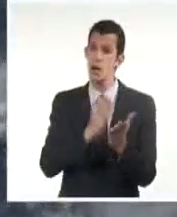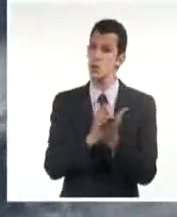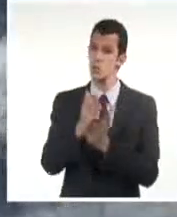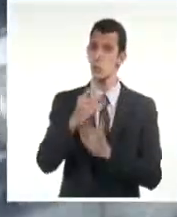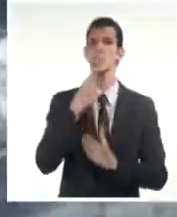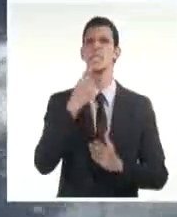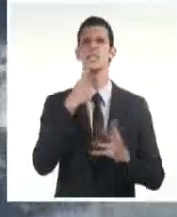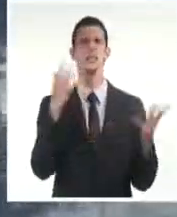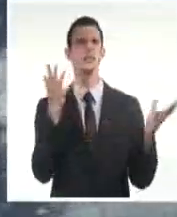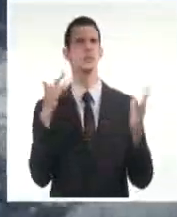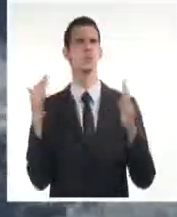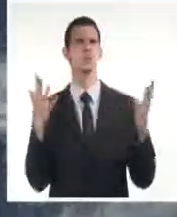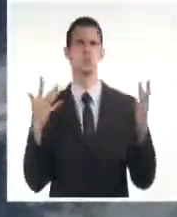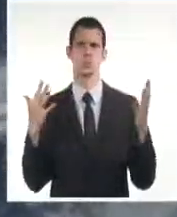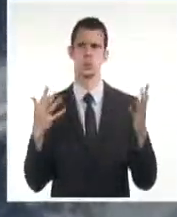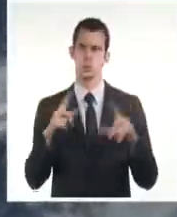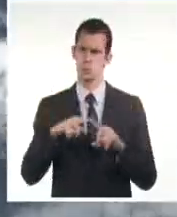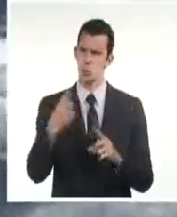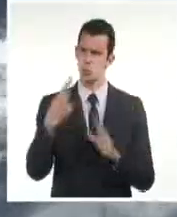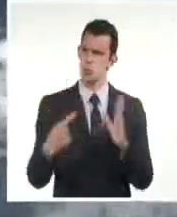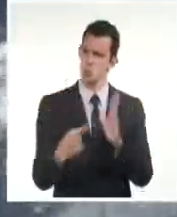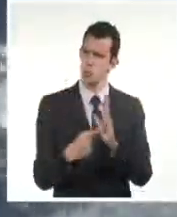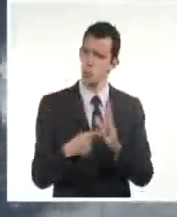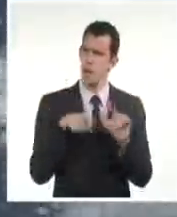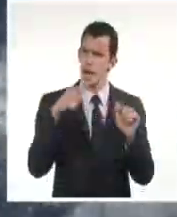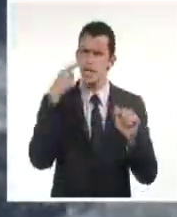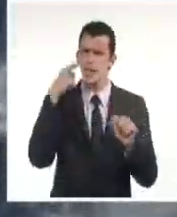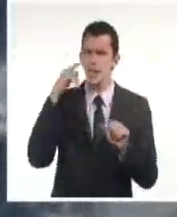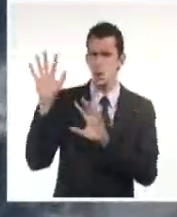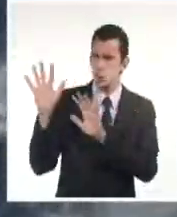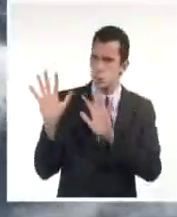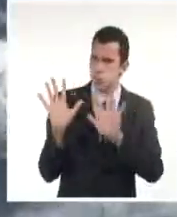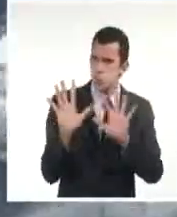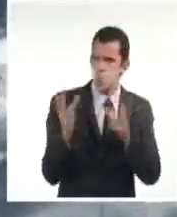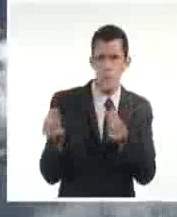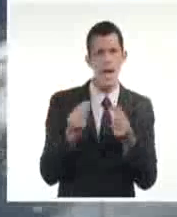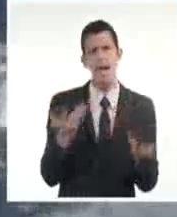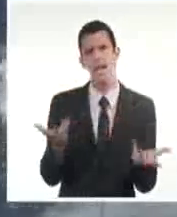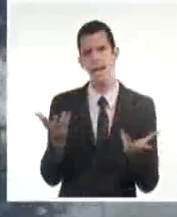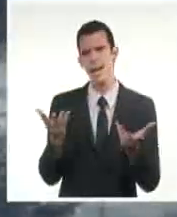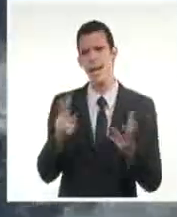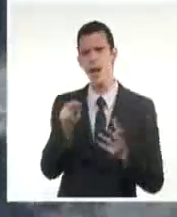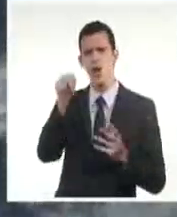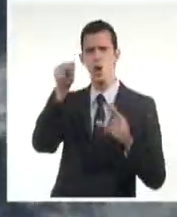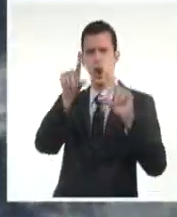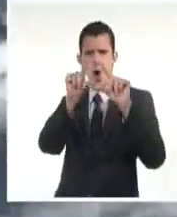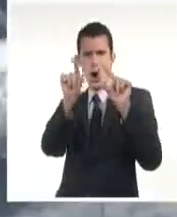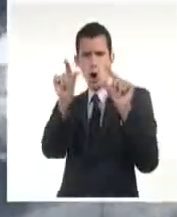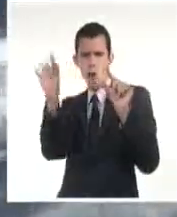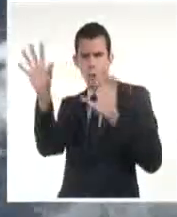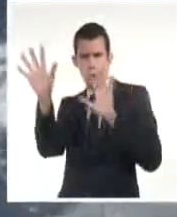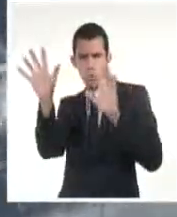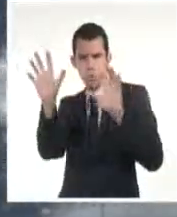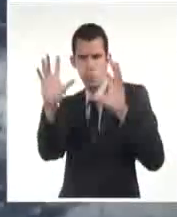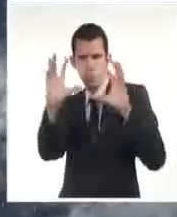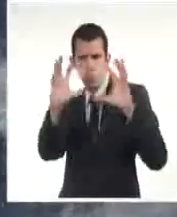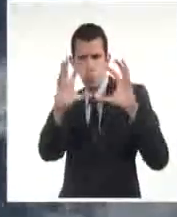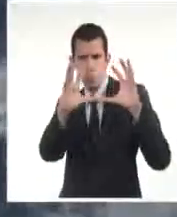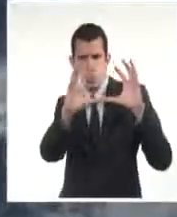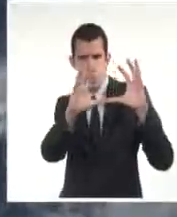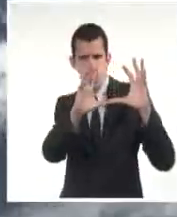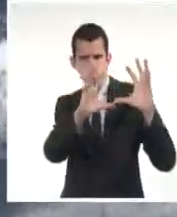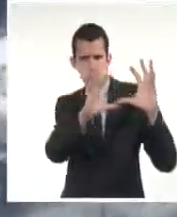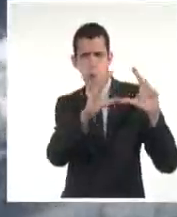esos vientos que ya son un poco más del este traen nubosidad a la costa norte y por la madrugada y la mañana ahí puede